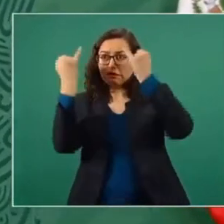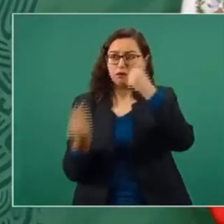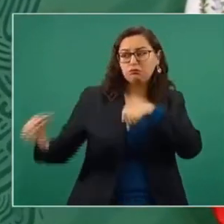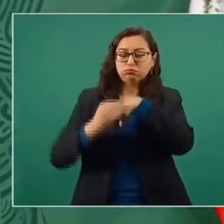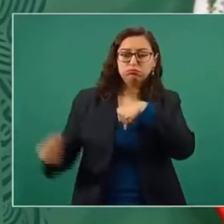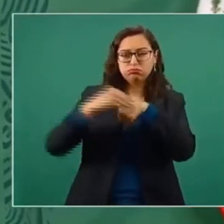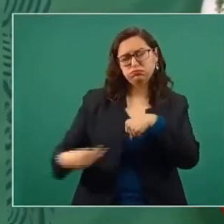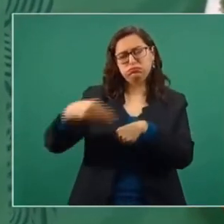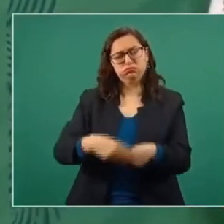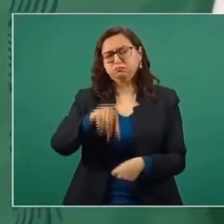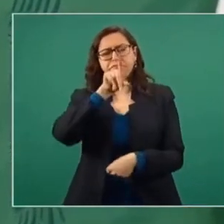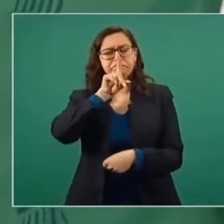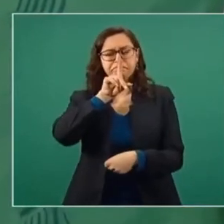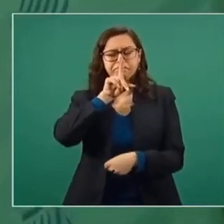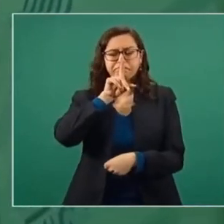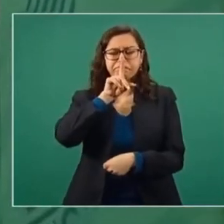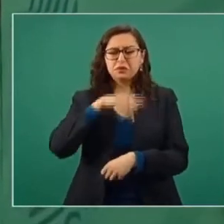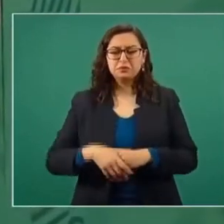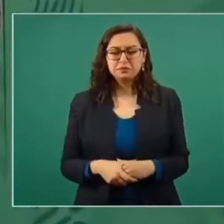en la denuncia